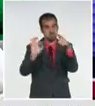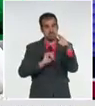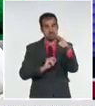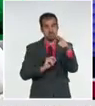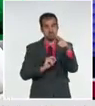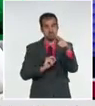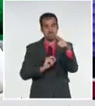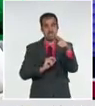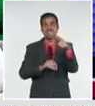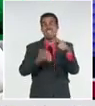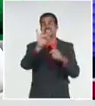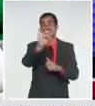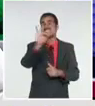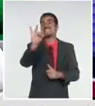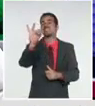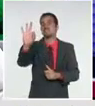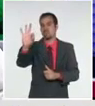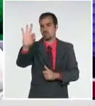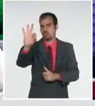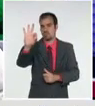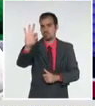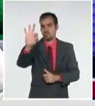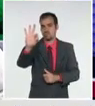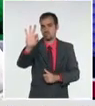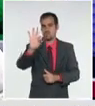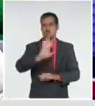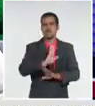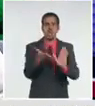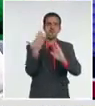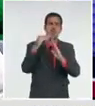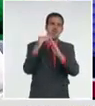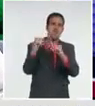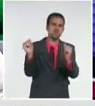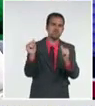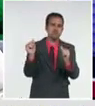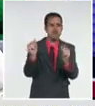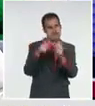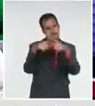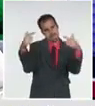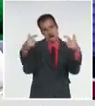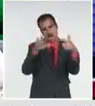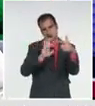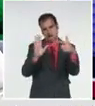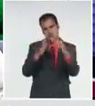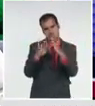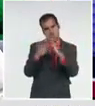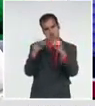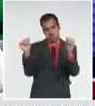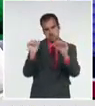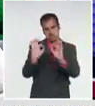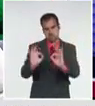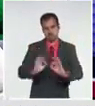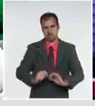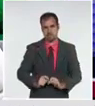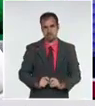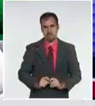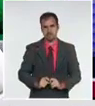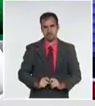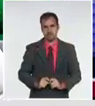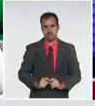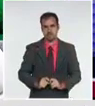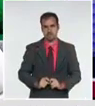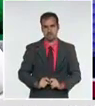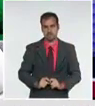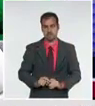778. Recuperados el 92,1% y de los 177